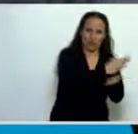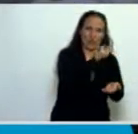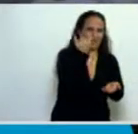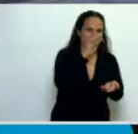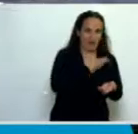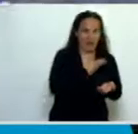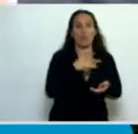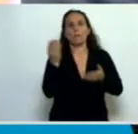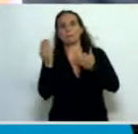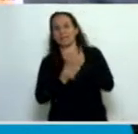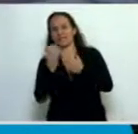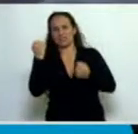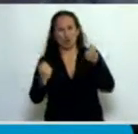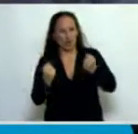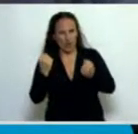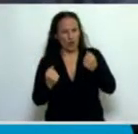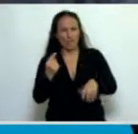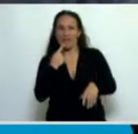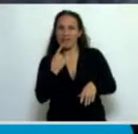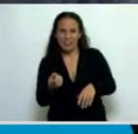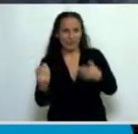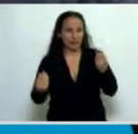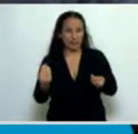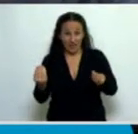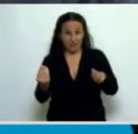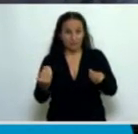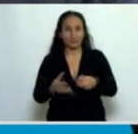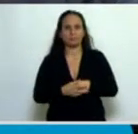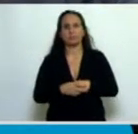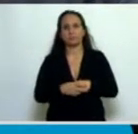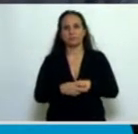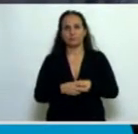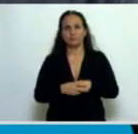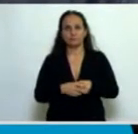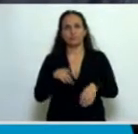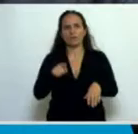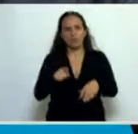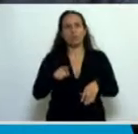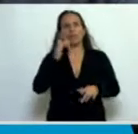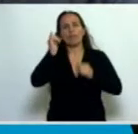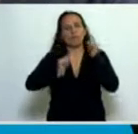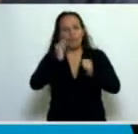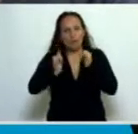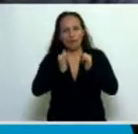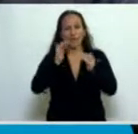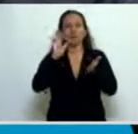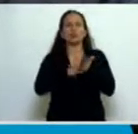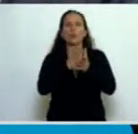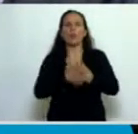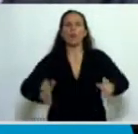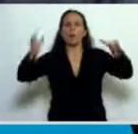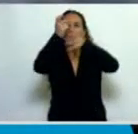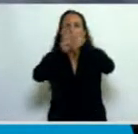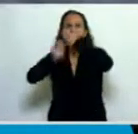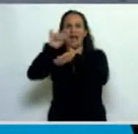Ministro de Economía dijo lo siguiente, argumentó que la cotización en la bolsa de